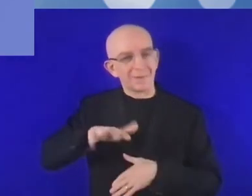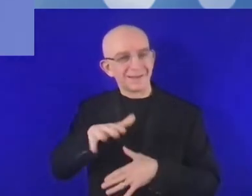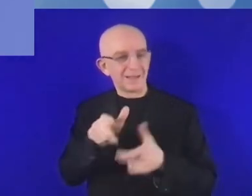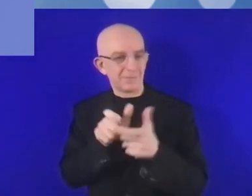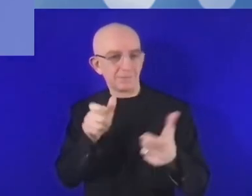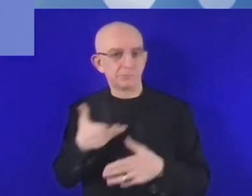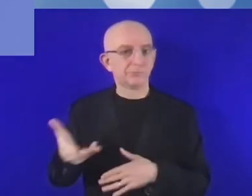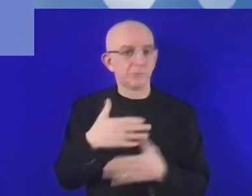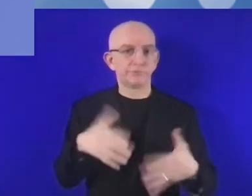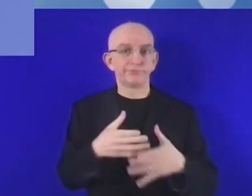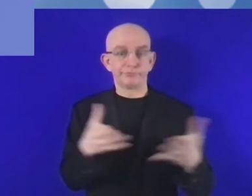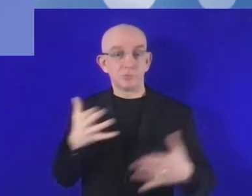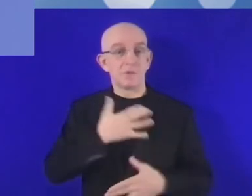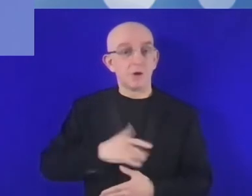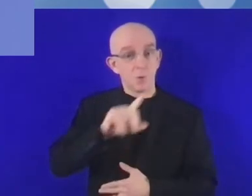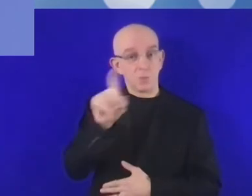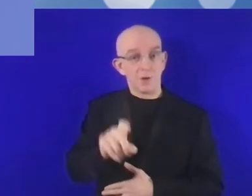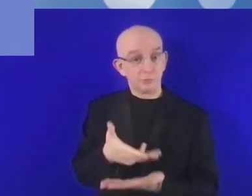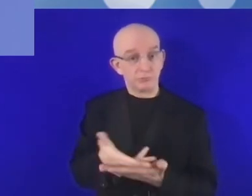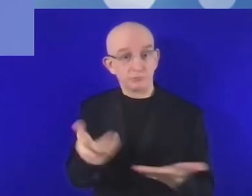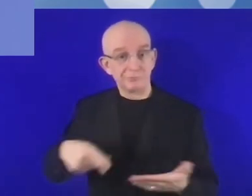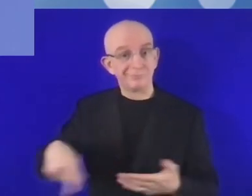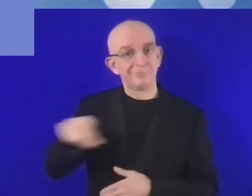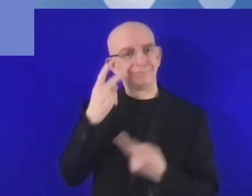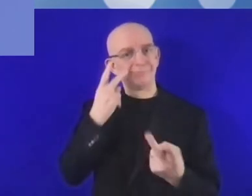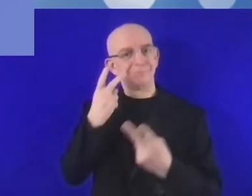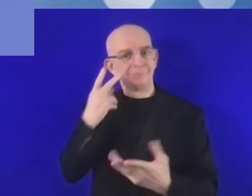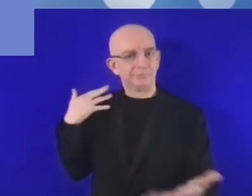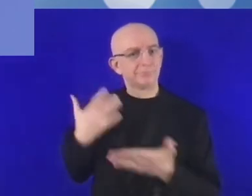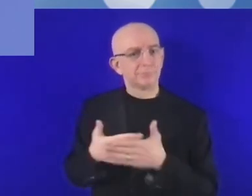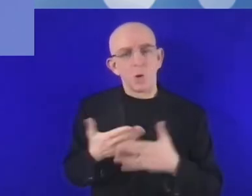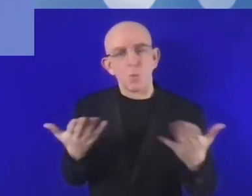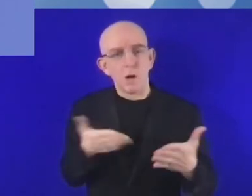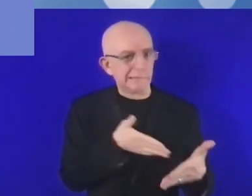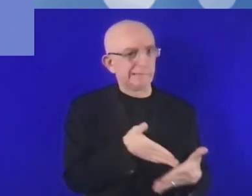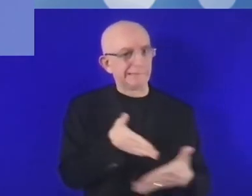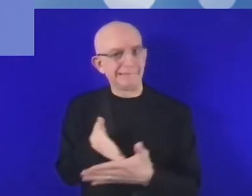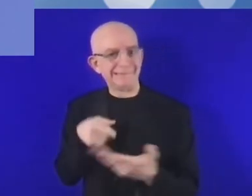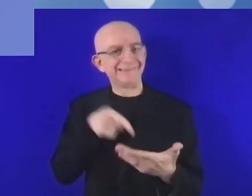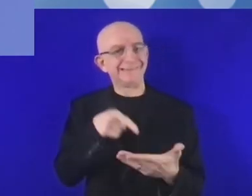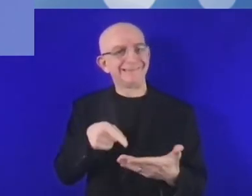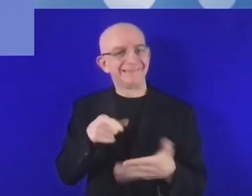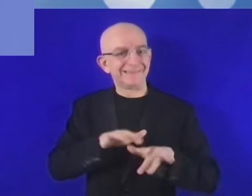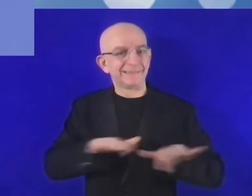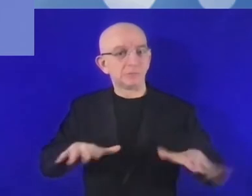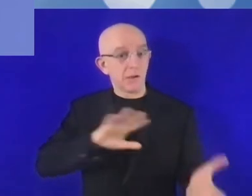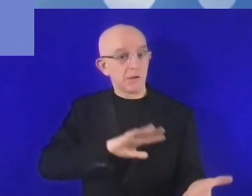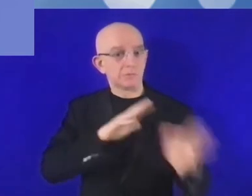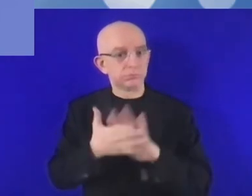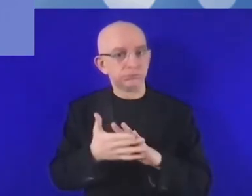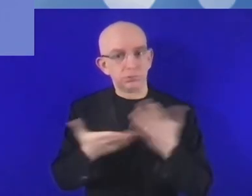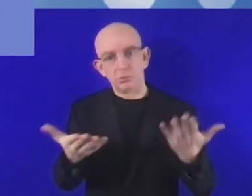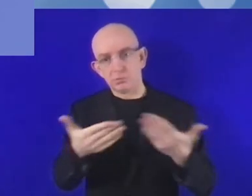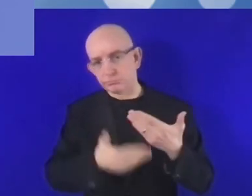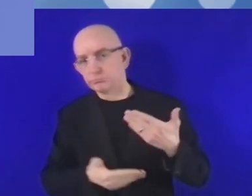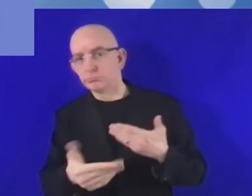experiencia y perspectiva, ¿cuáles son los retos en términos de transformación digital para los próximos años? ¿Y en qué áreas